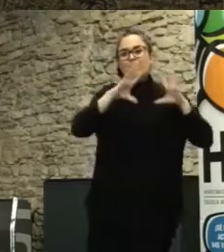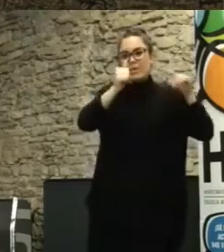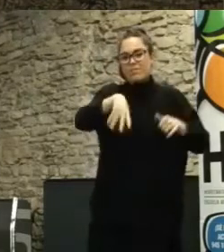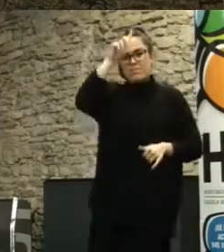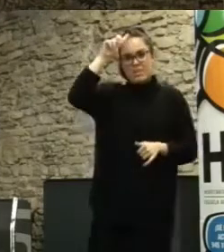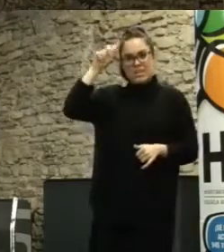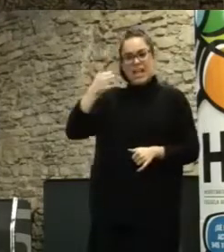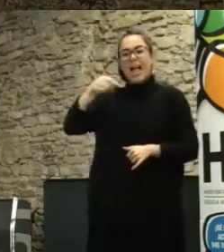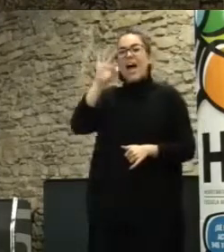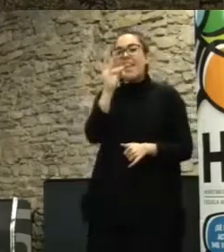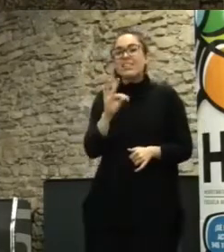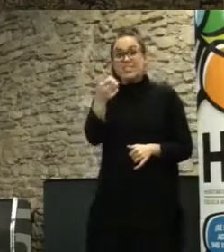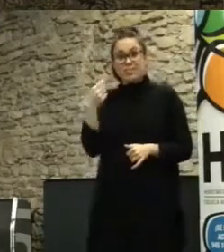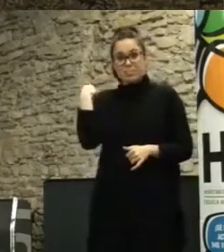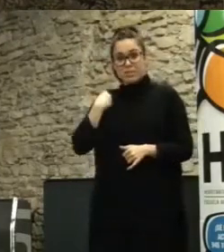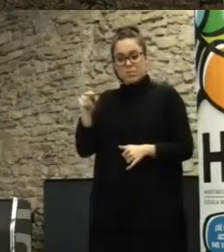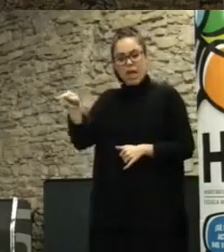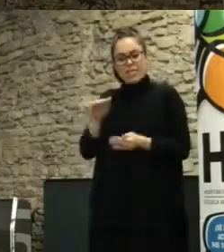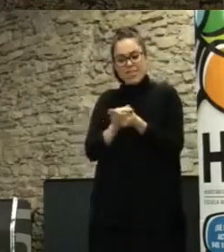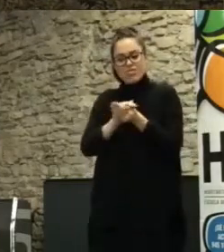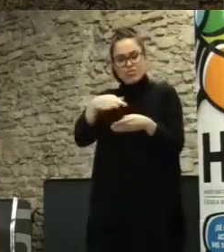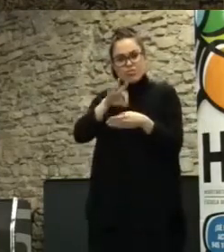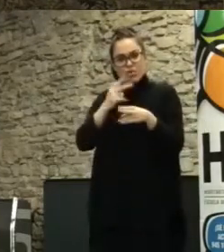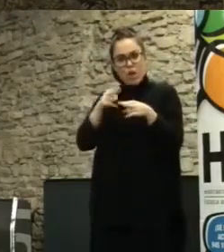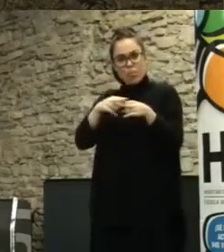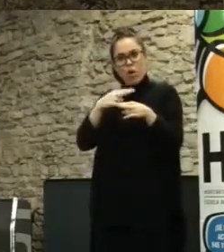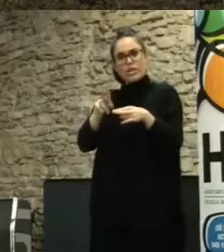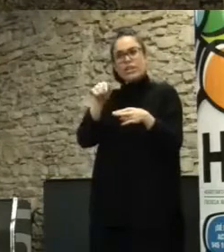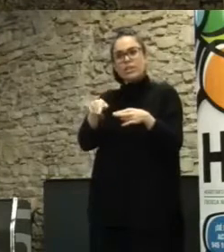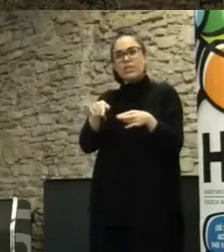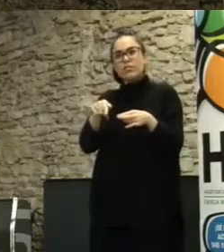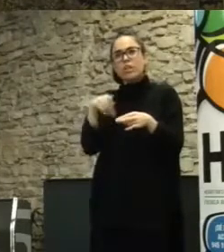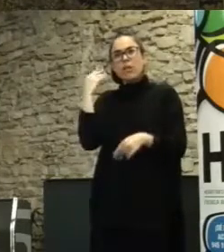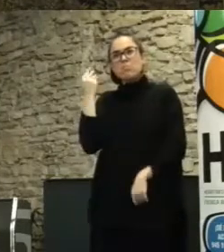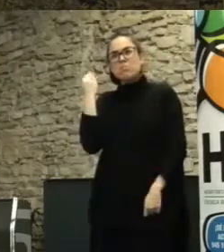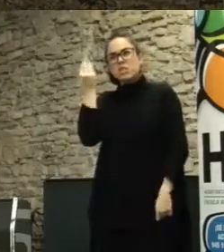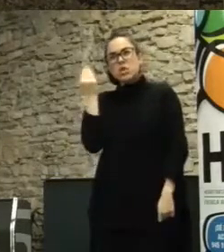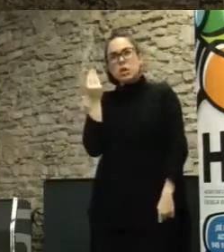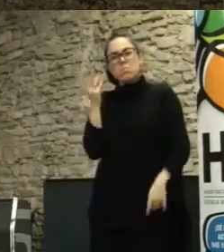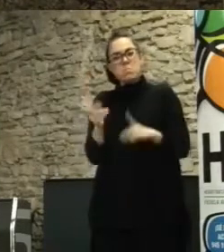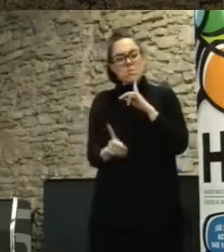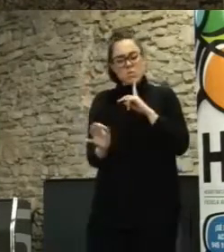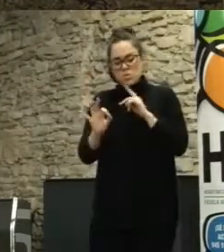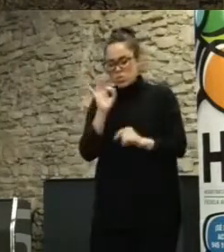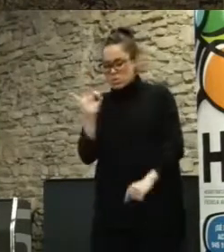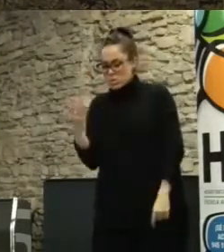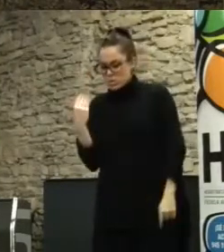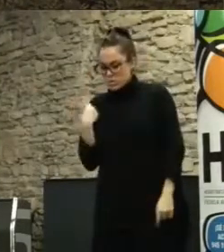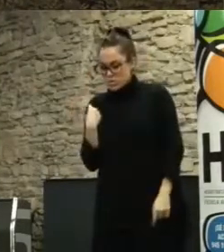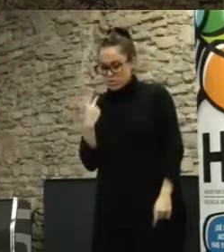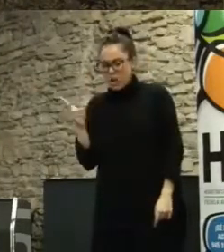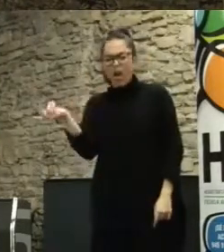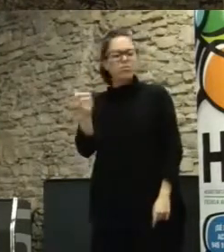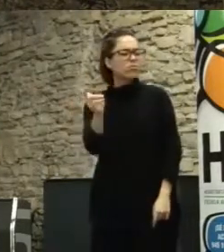ella tiene este proyecto sorteo político. Ella, no sé si vive en País Vasco